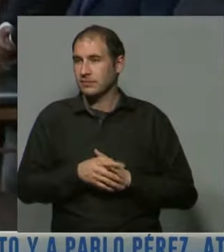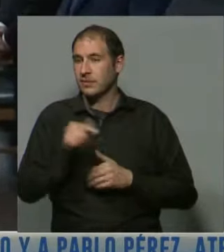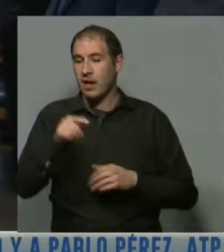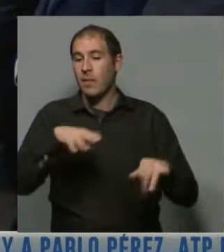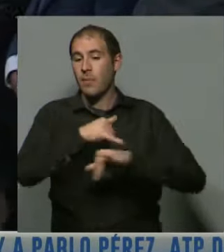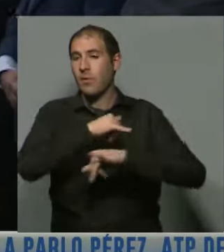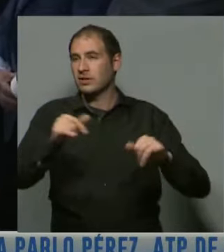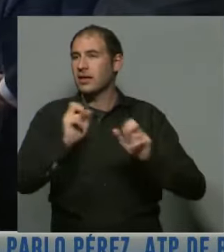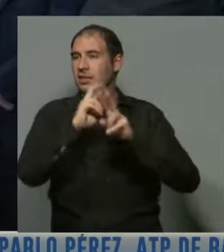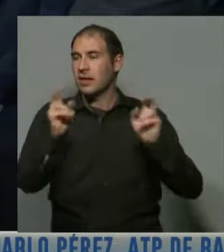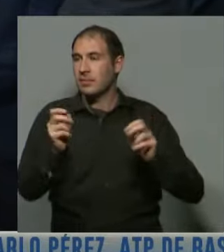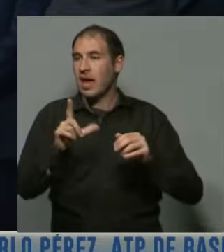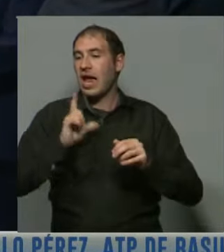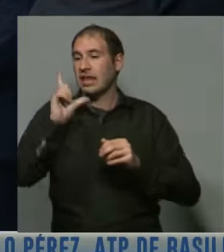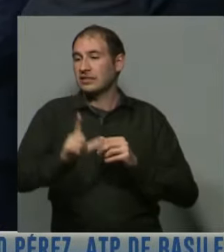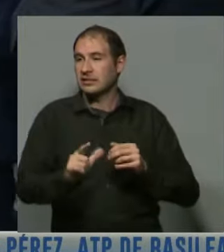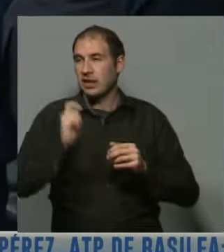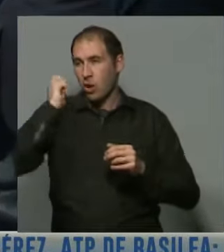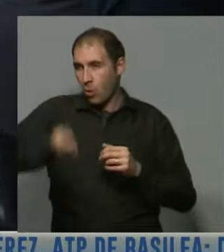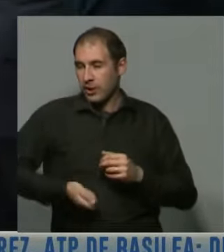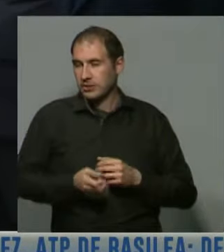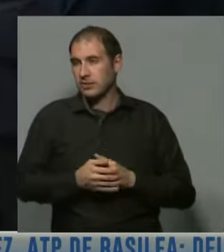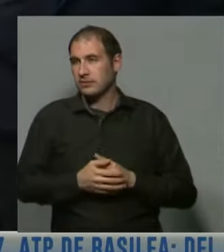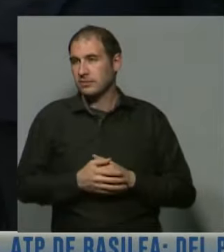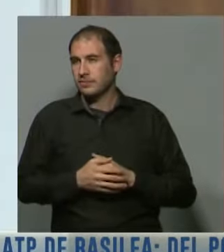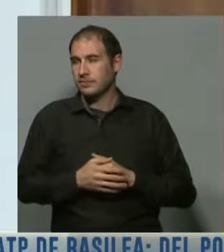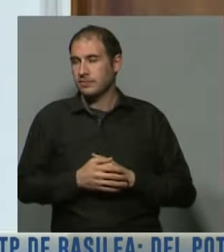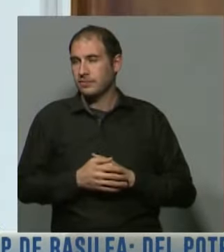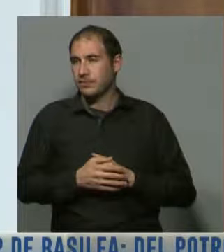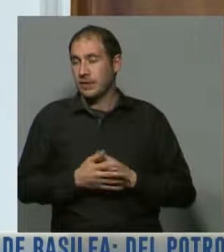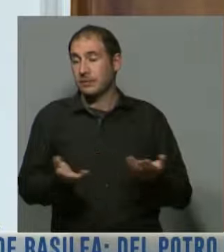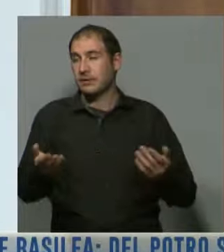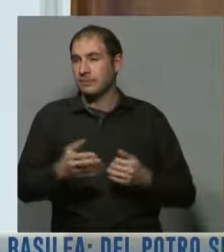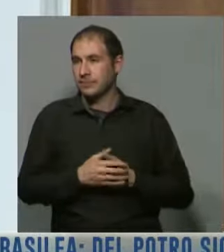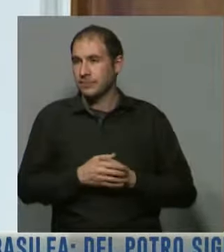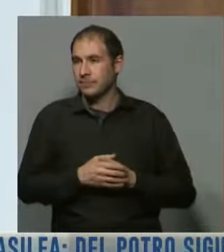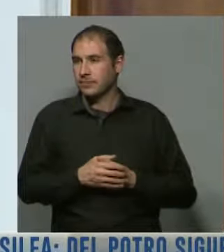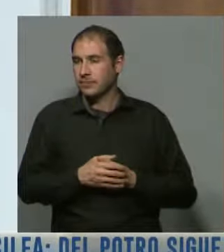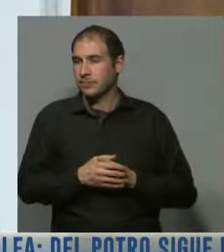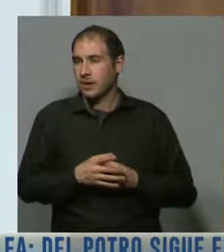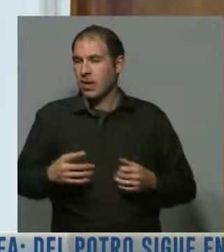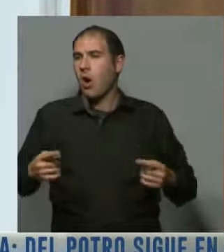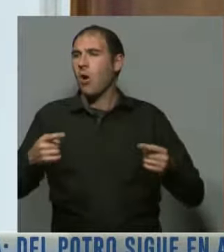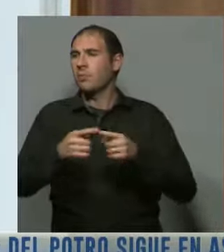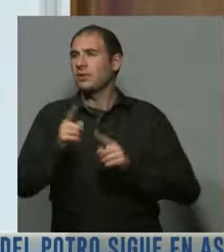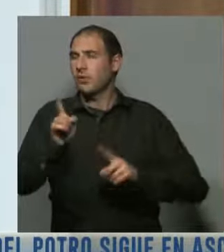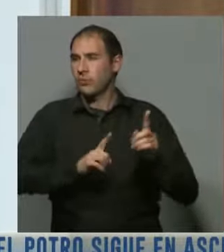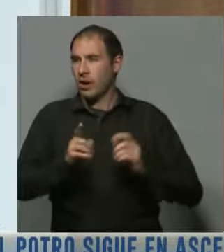publicitar todo lo que son licencias de los magistrados, y y un poco a lo que apunta